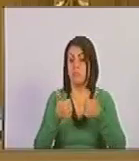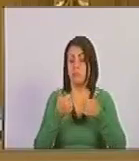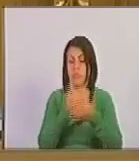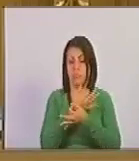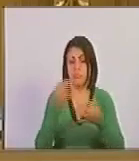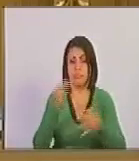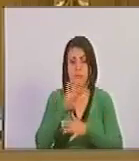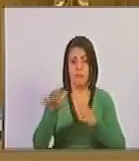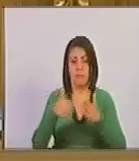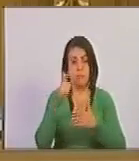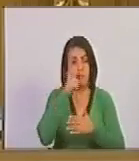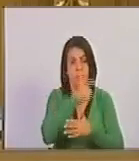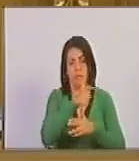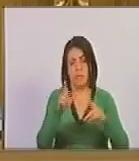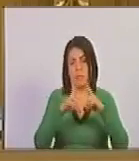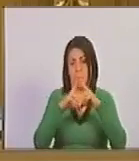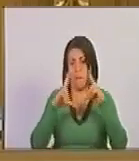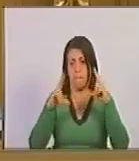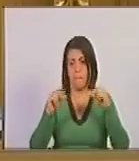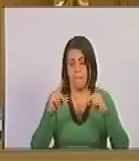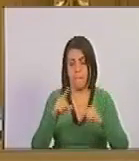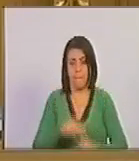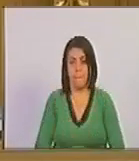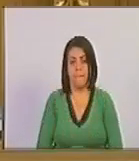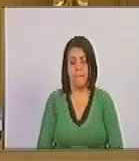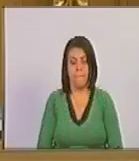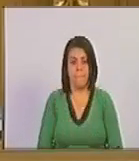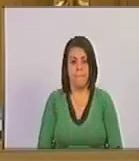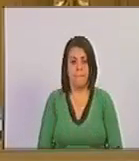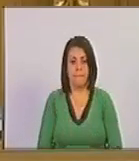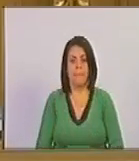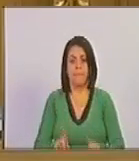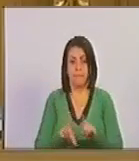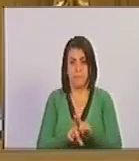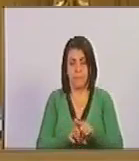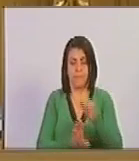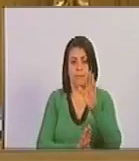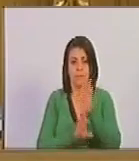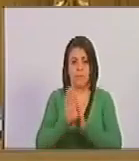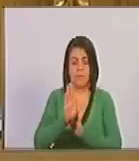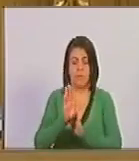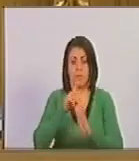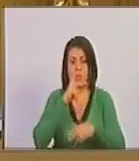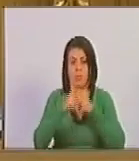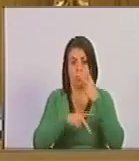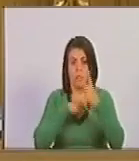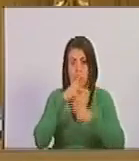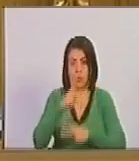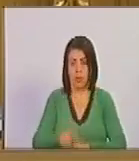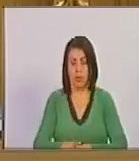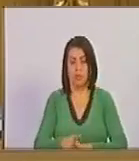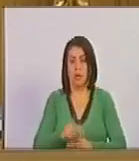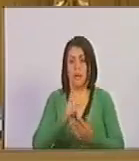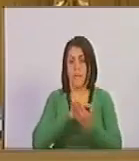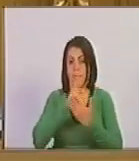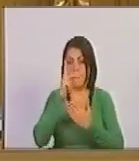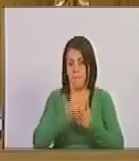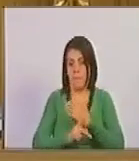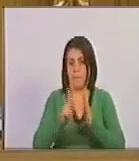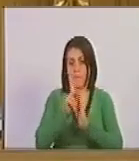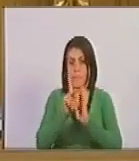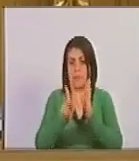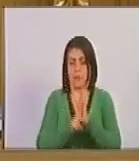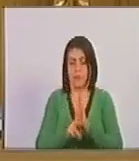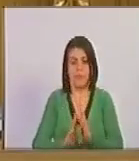todo el pueblo nicaragüense. Así como ha desarrollado políticas, planes, programas